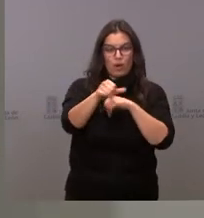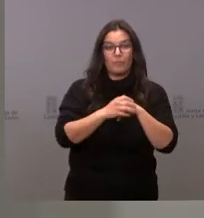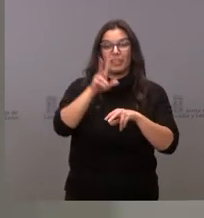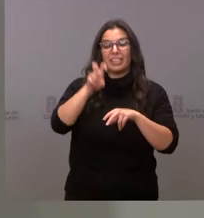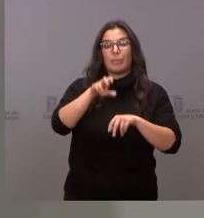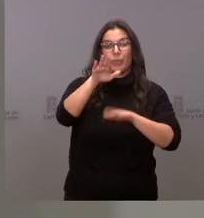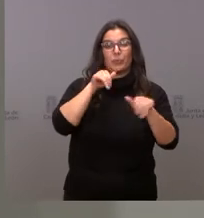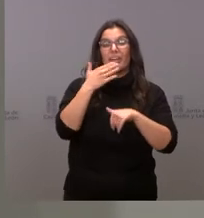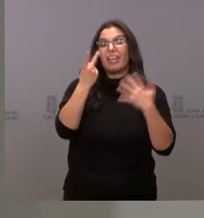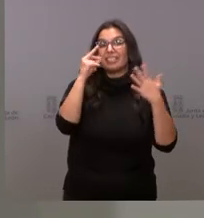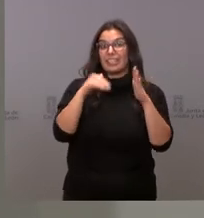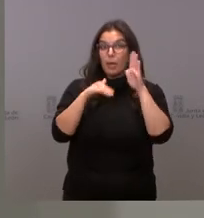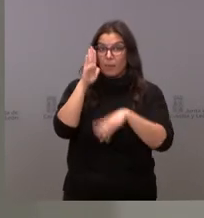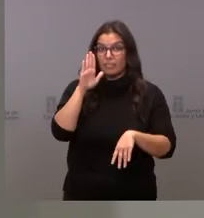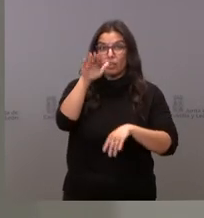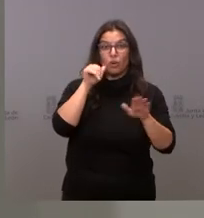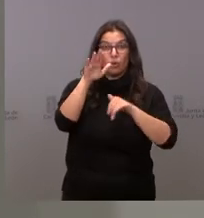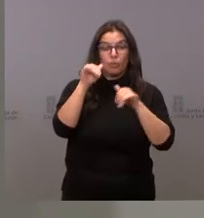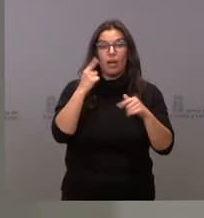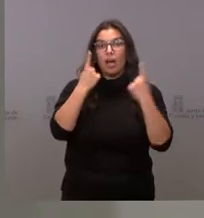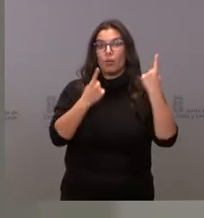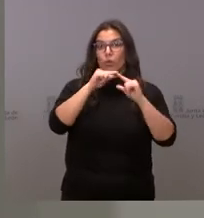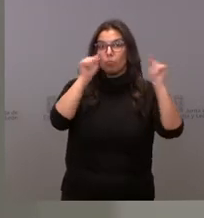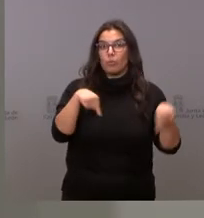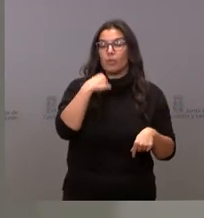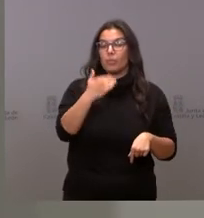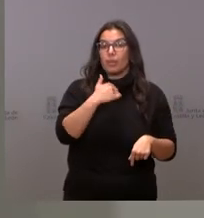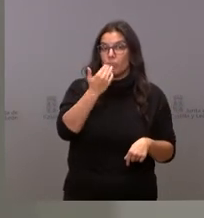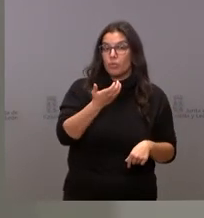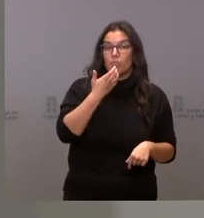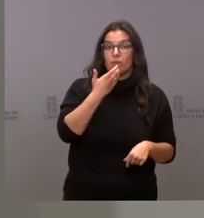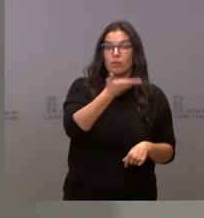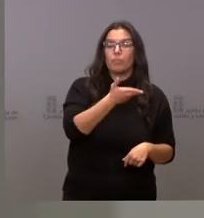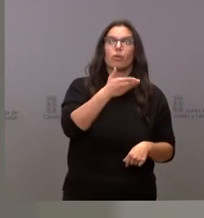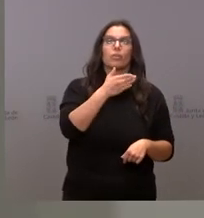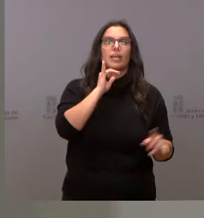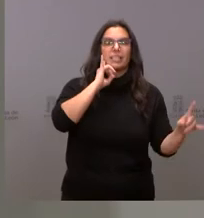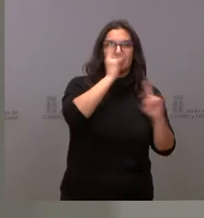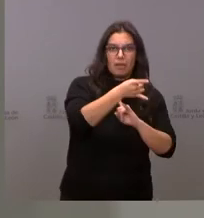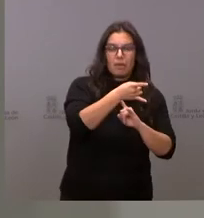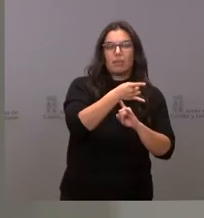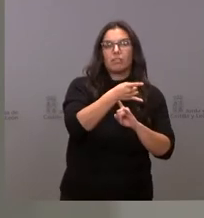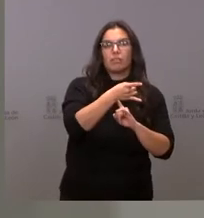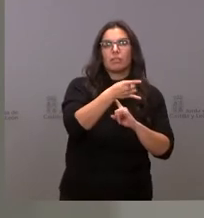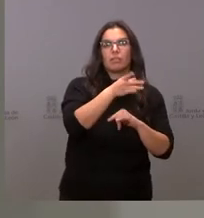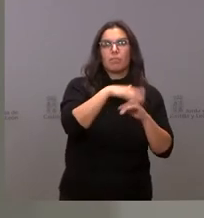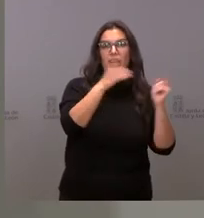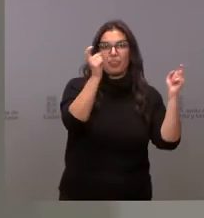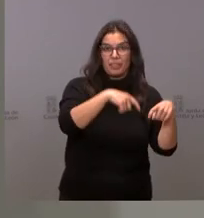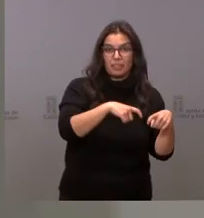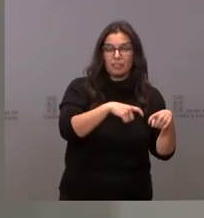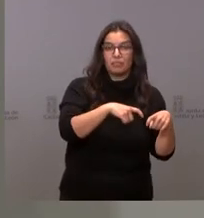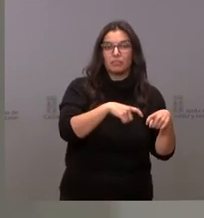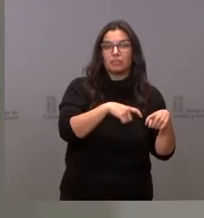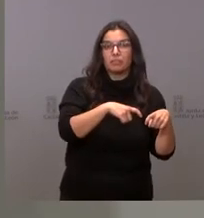personas de mayores de 70 años en algunas provincias como Zamora se les está llamando se va a llamar por teléfono para ser citados en